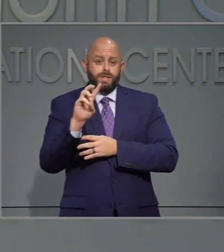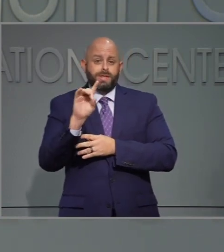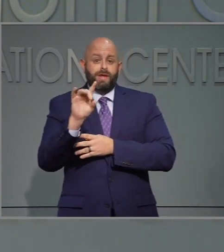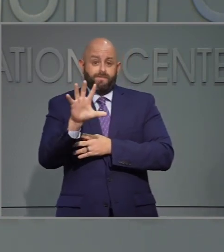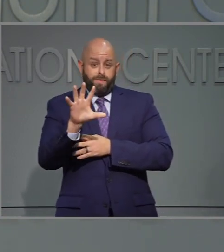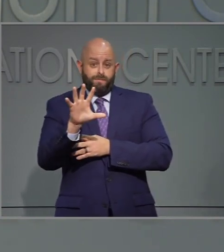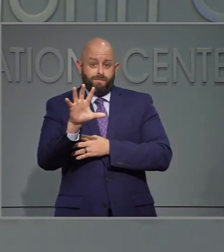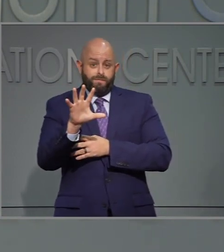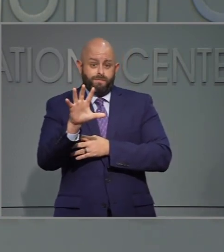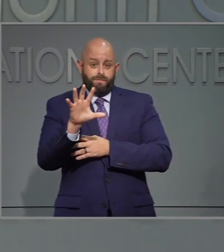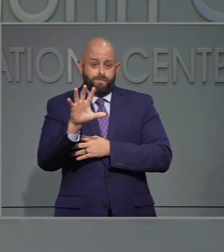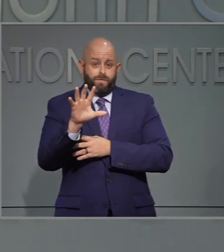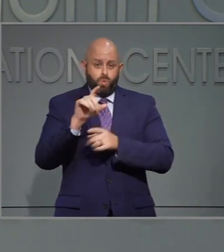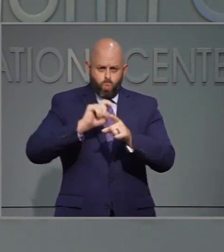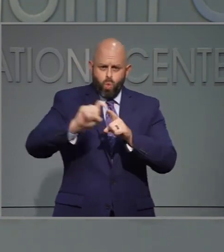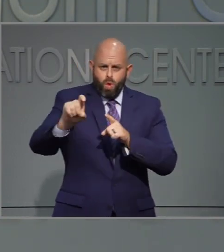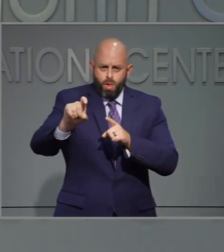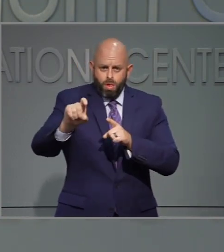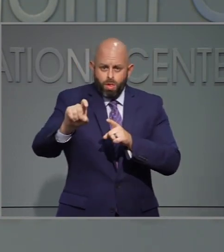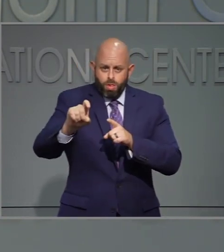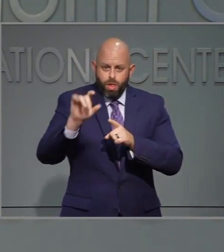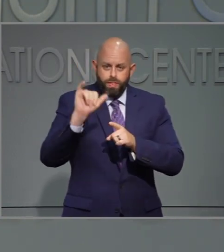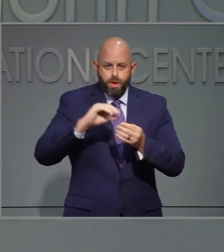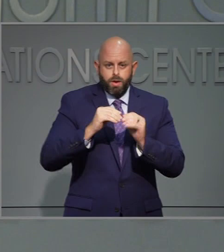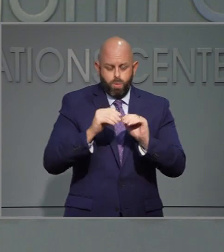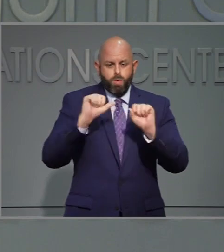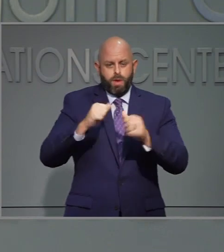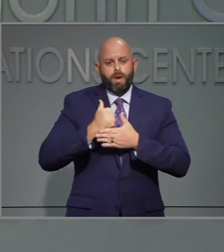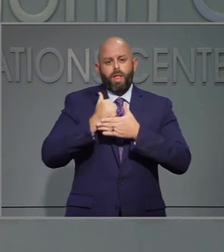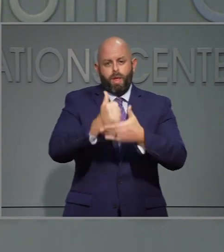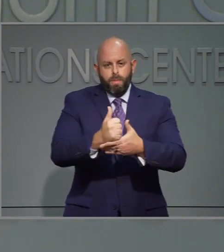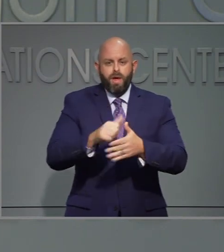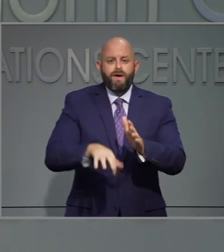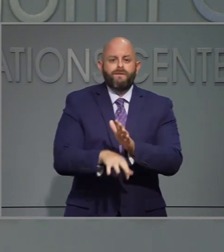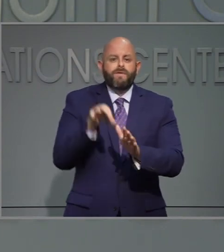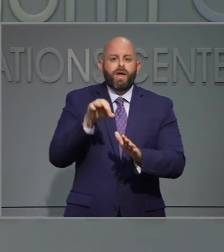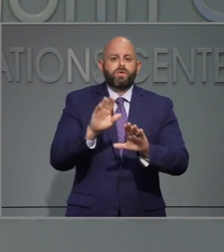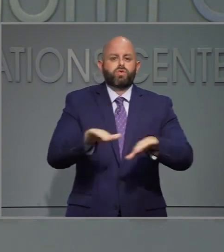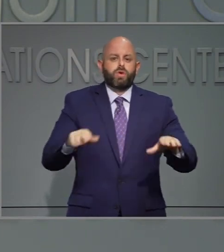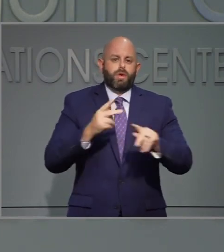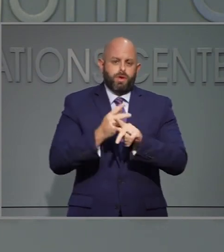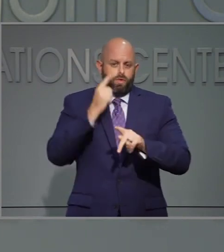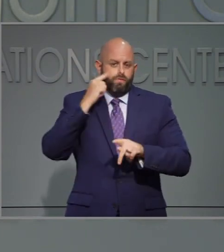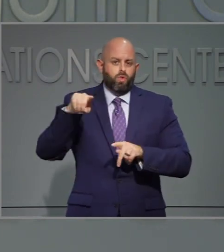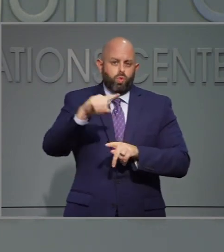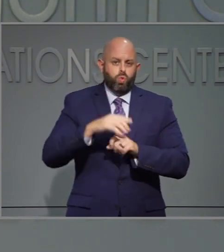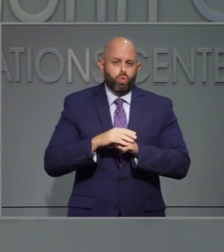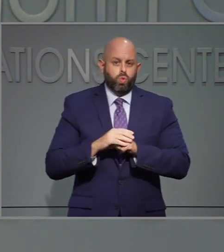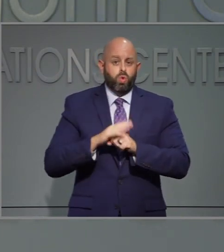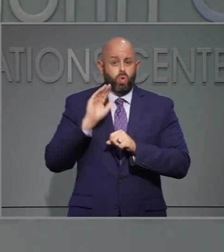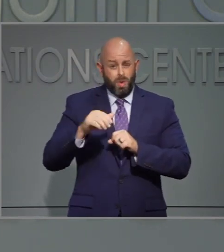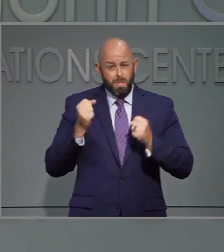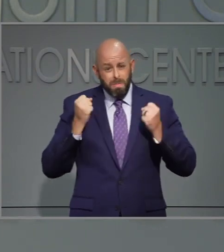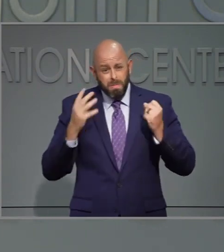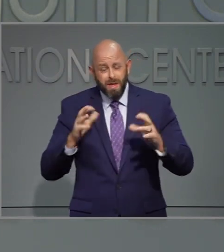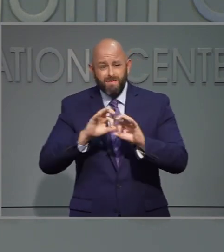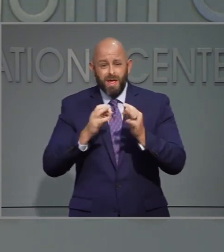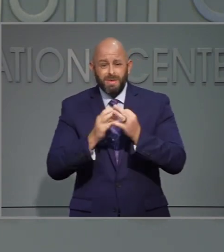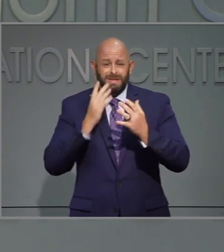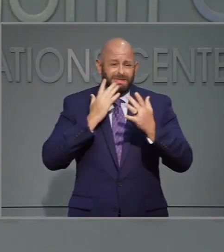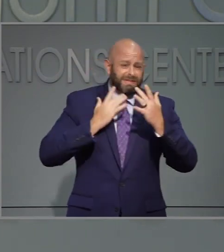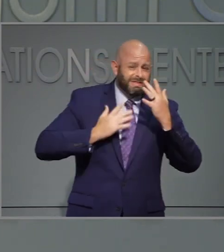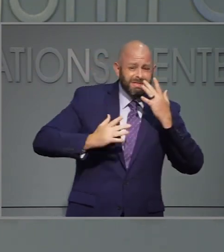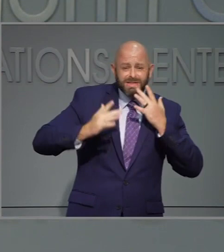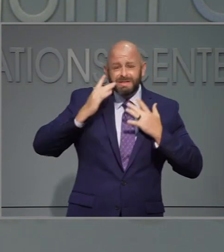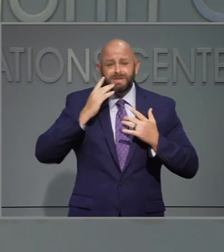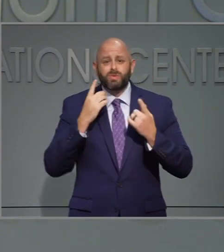-600-1685. Y seguiremos trabajando en maneras en que podemos ayudar a los familias